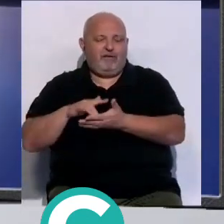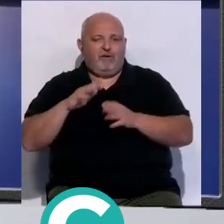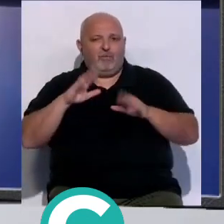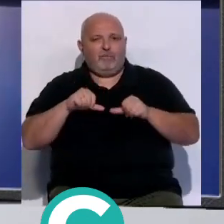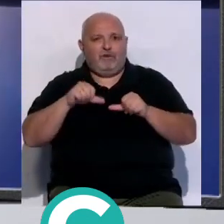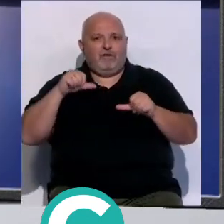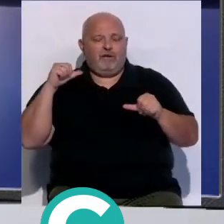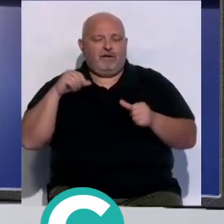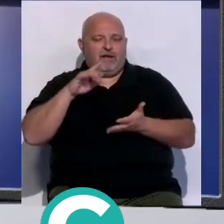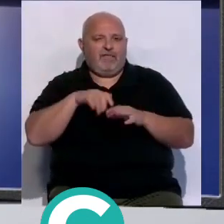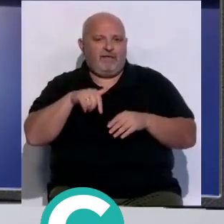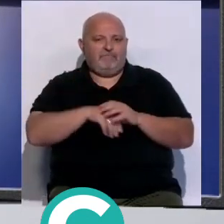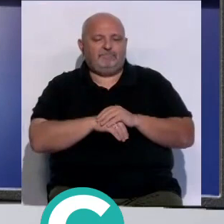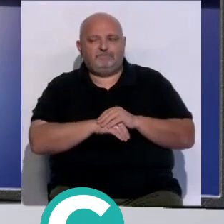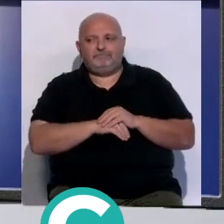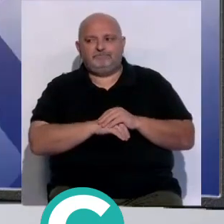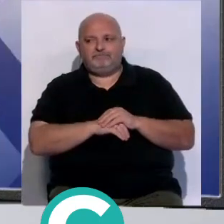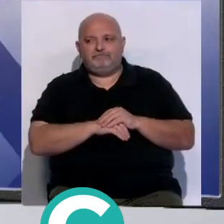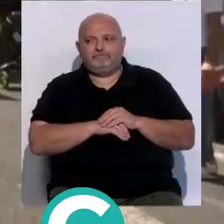los últimos años en la capital gaditana.